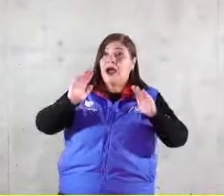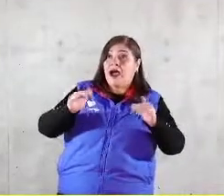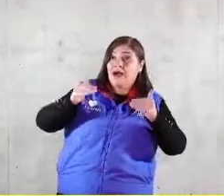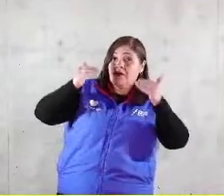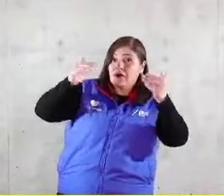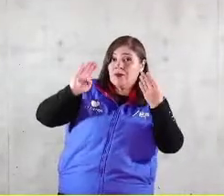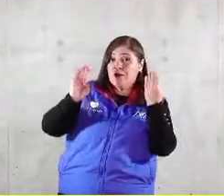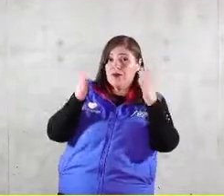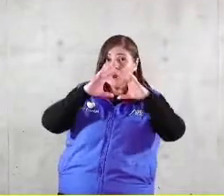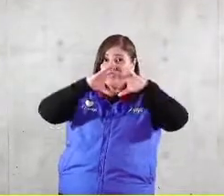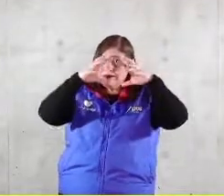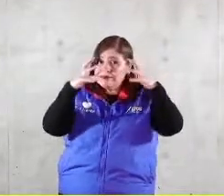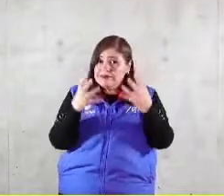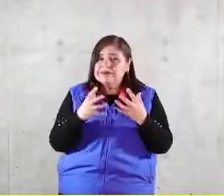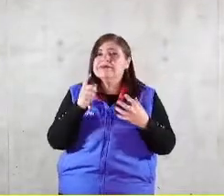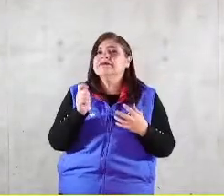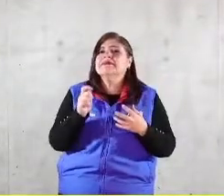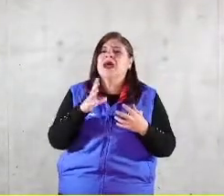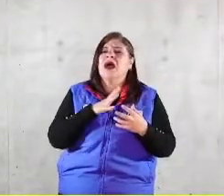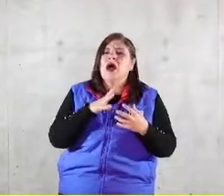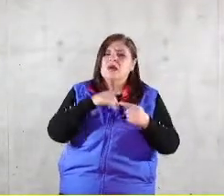características por las cuales